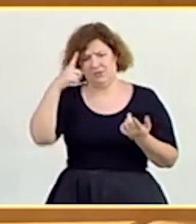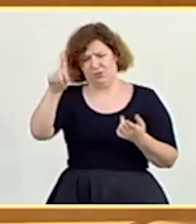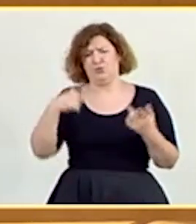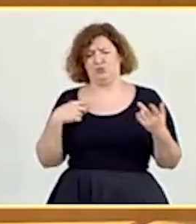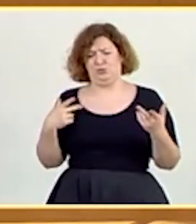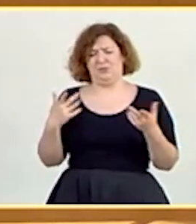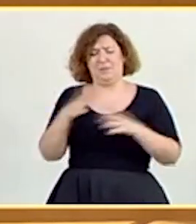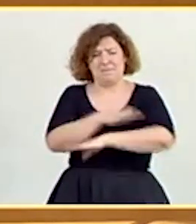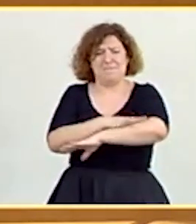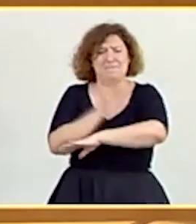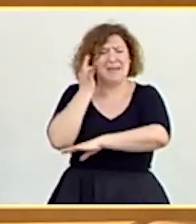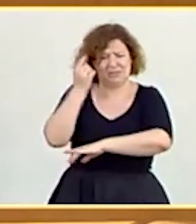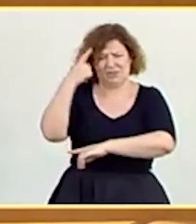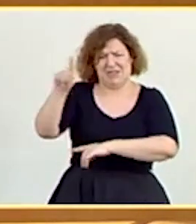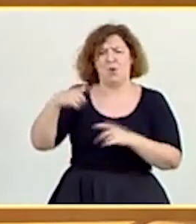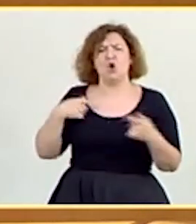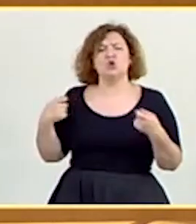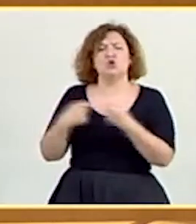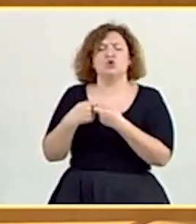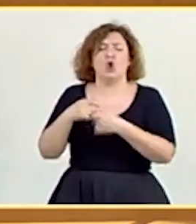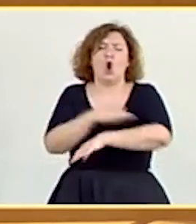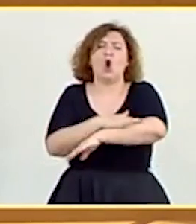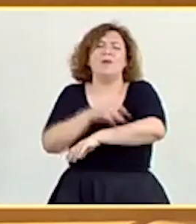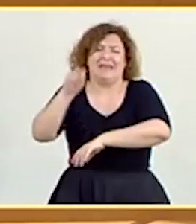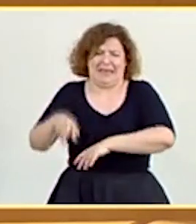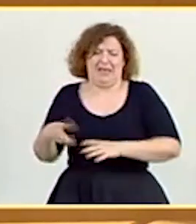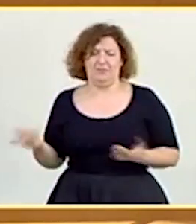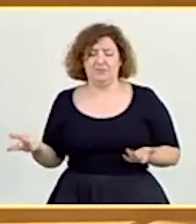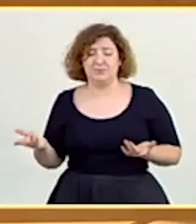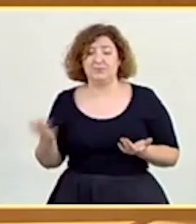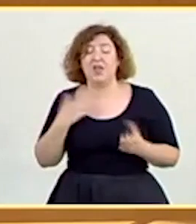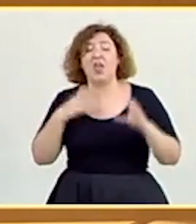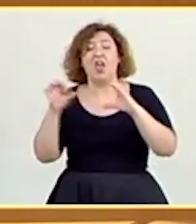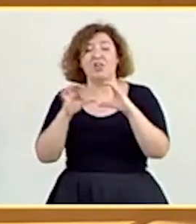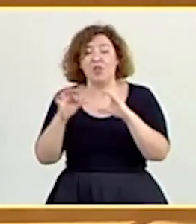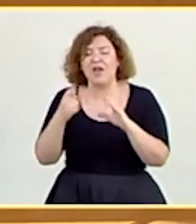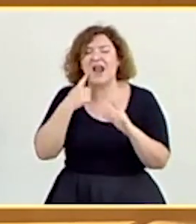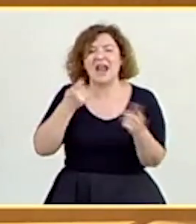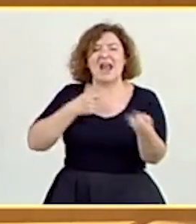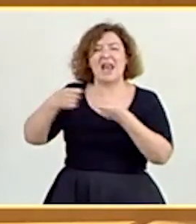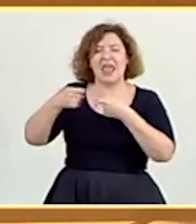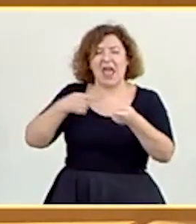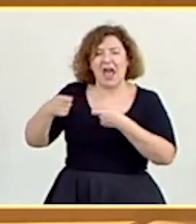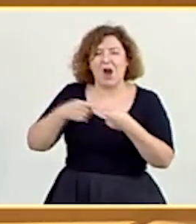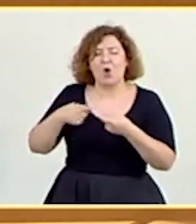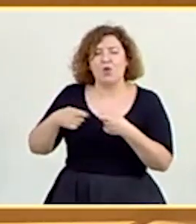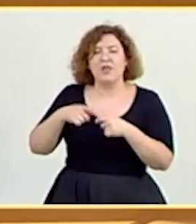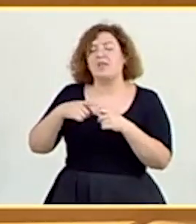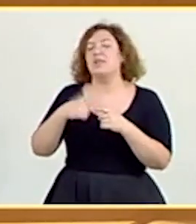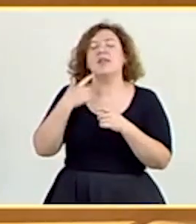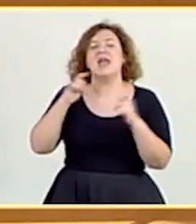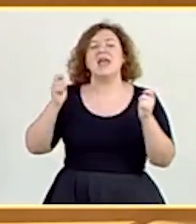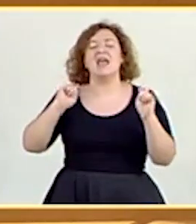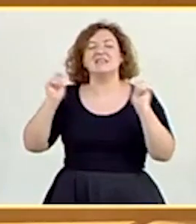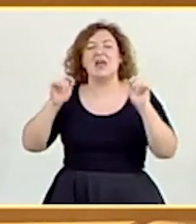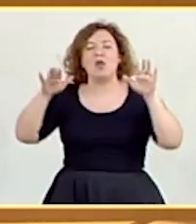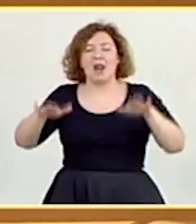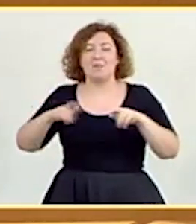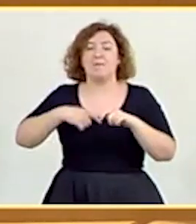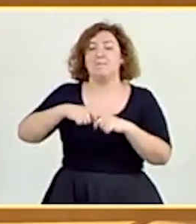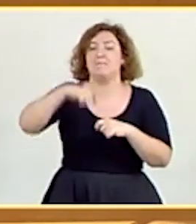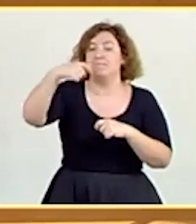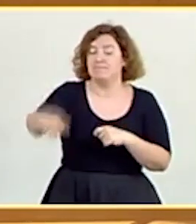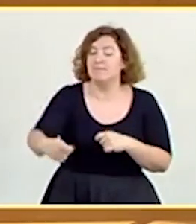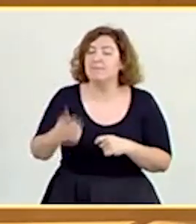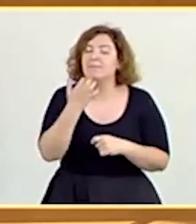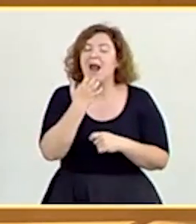ministra, porque los conoce muy bien. También como que mientras Ciudadanos estaba negociando la prórroga del estado de alarma a cambio, por